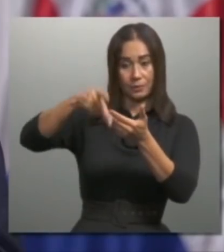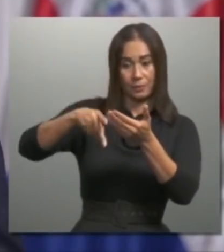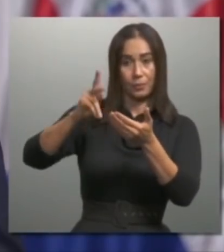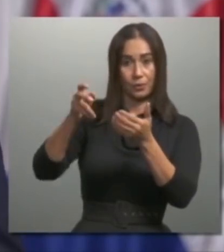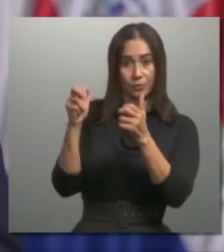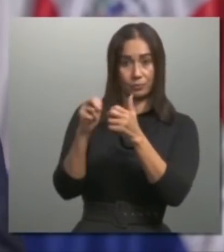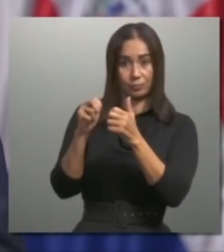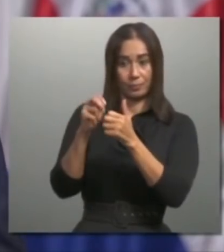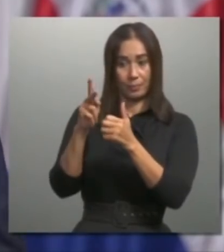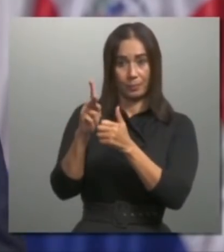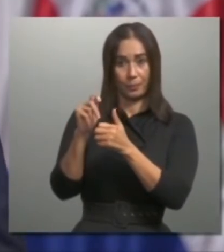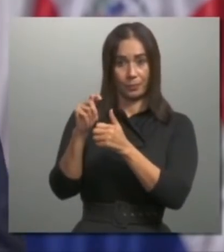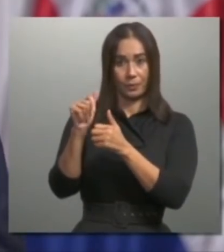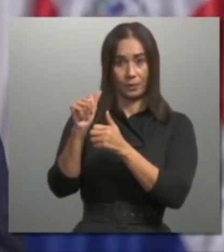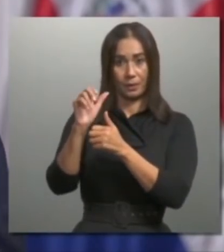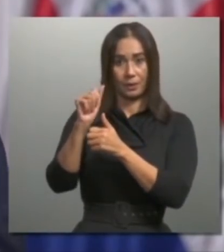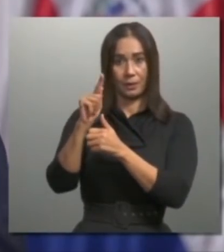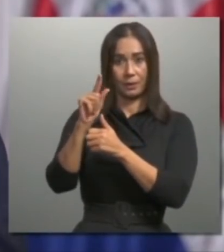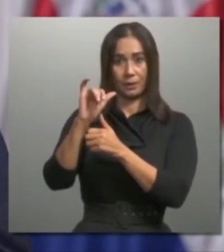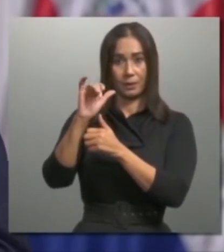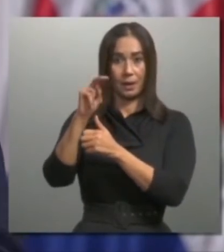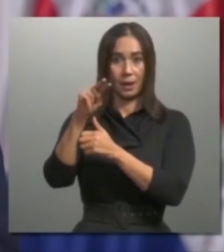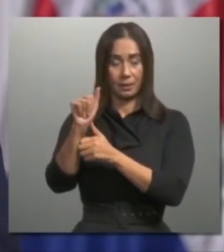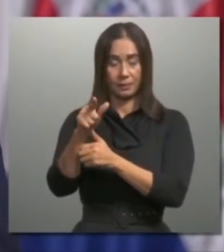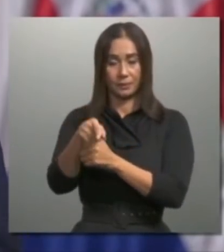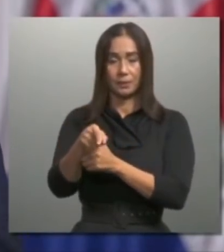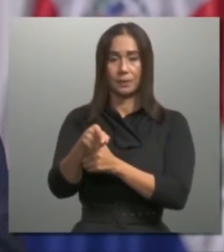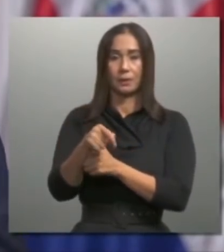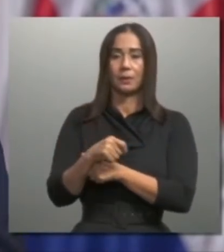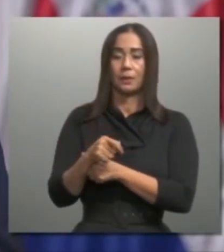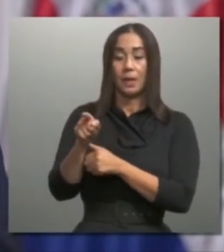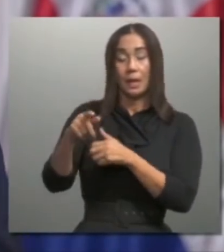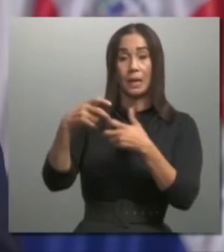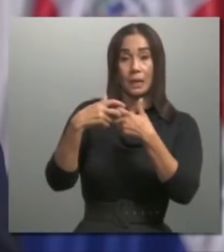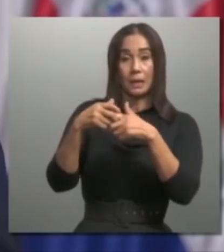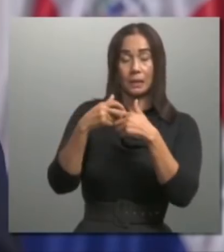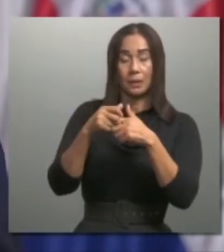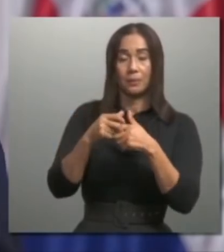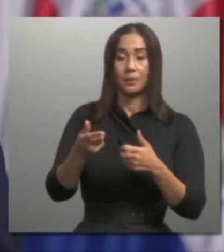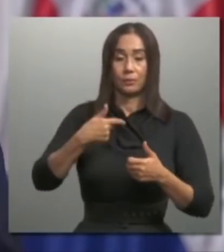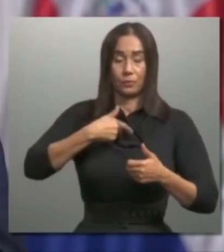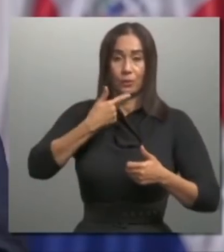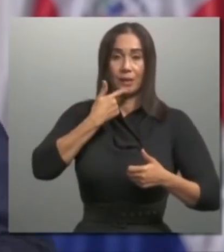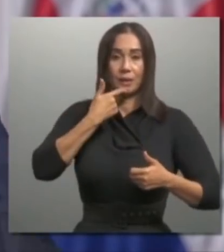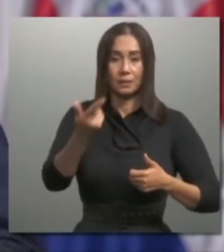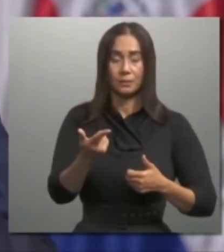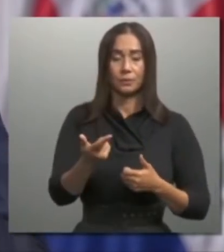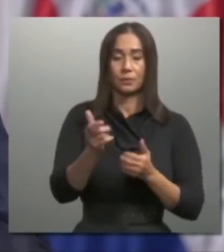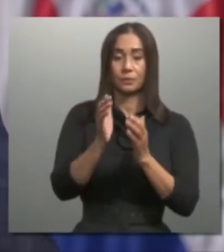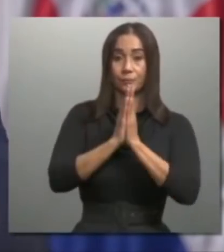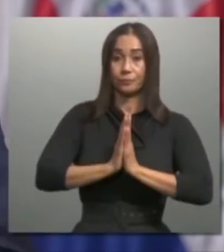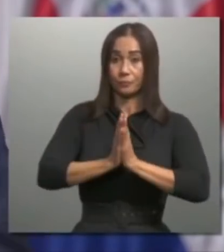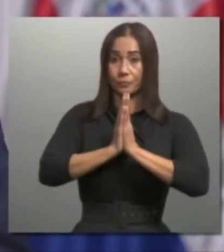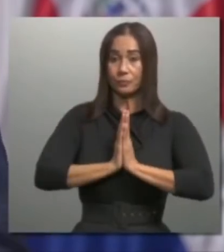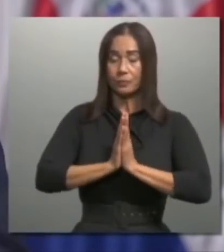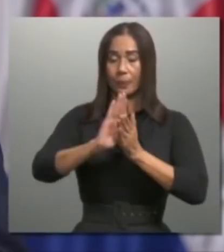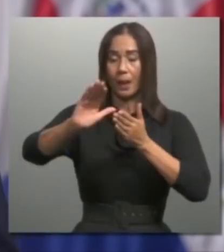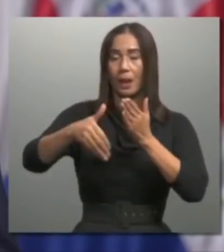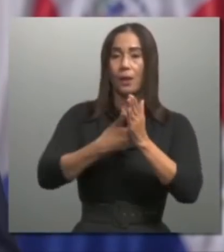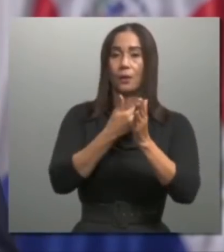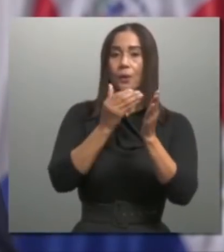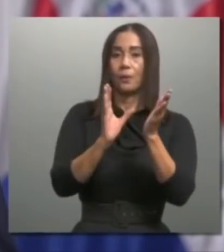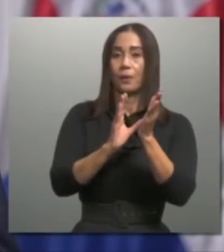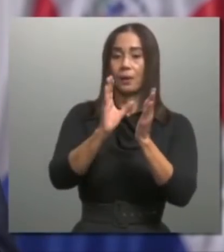Además, he impartido las instrucciones correspondientes a fin de que se solicite a la nueva Cámara de Cuentas